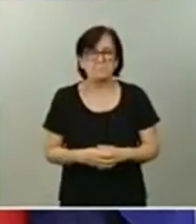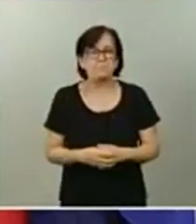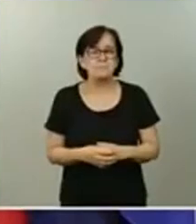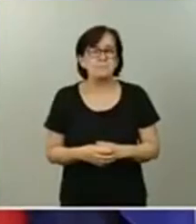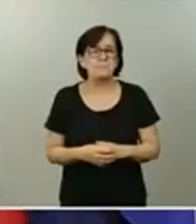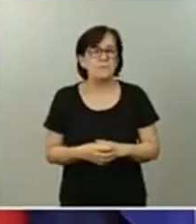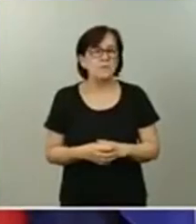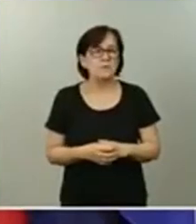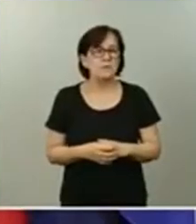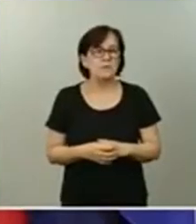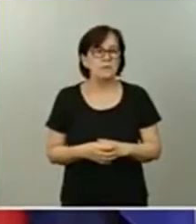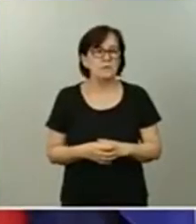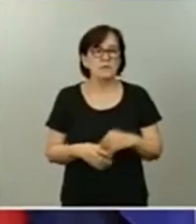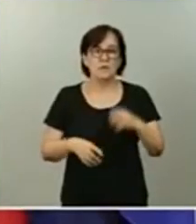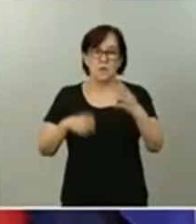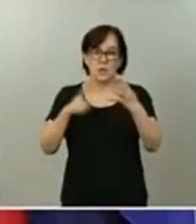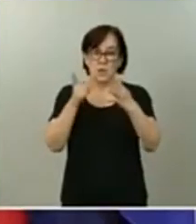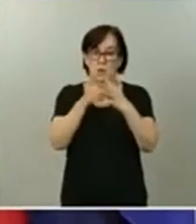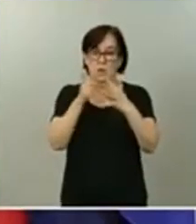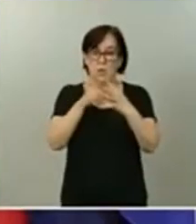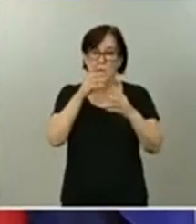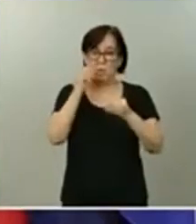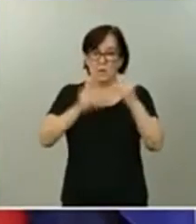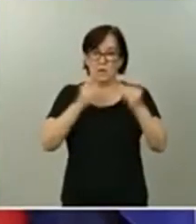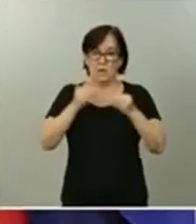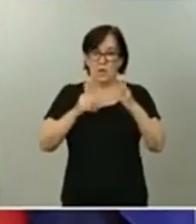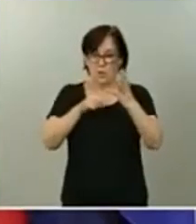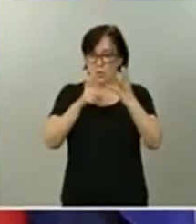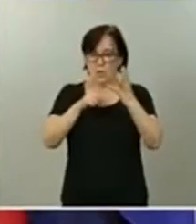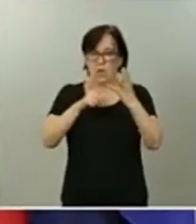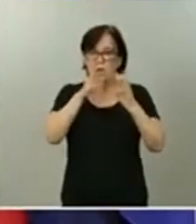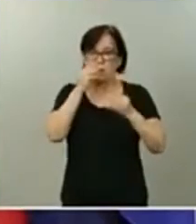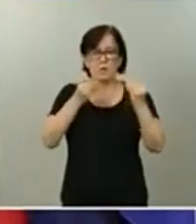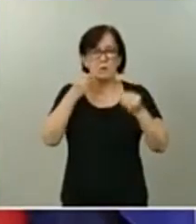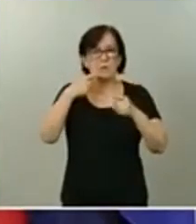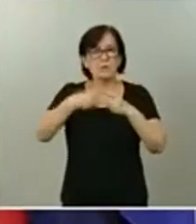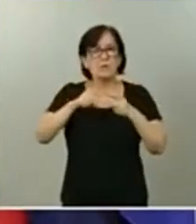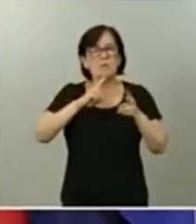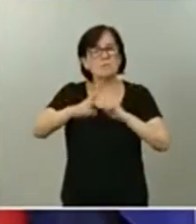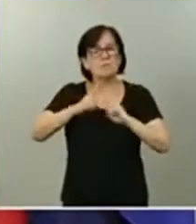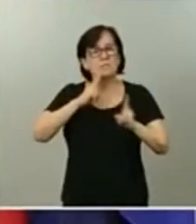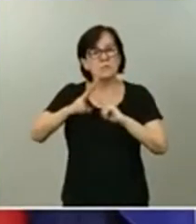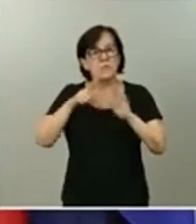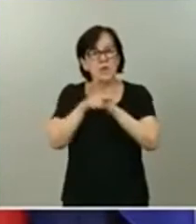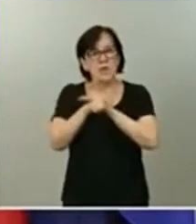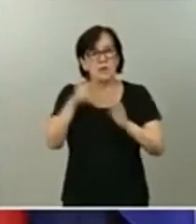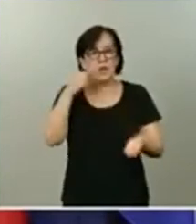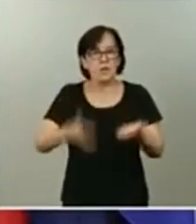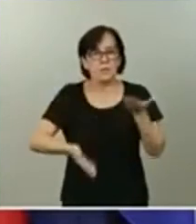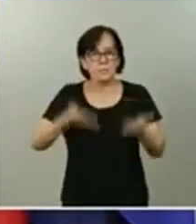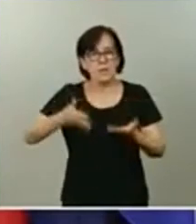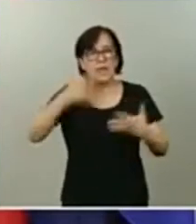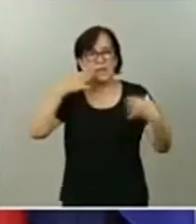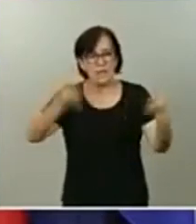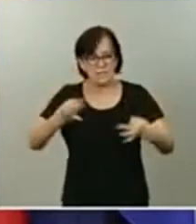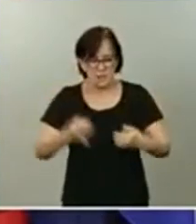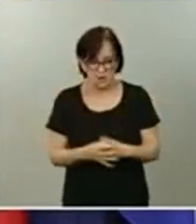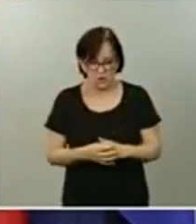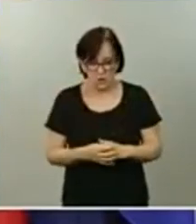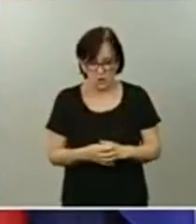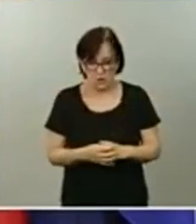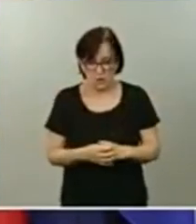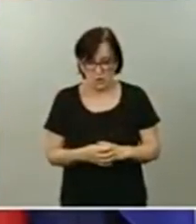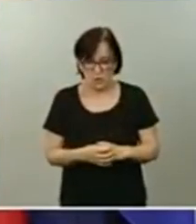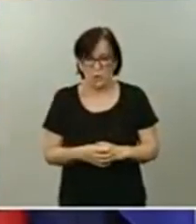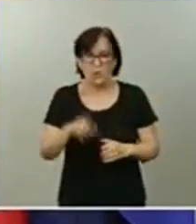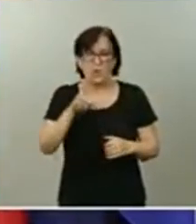lugar, se recogen todos los mecanismos de respuesta y gestión y valoración del riesgo. Cómo se aquilata